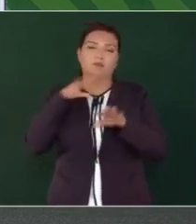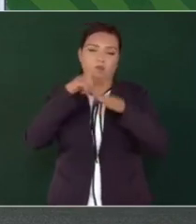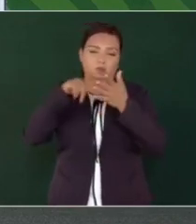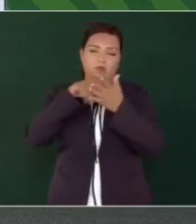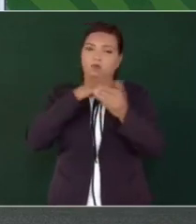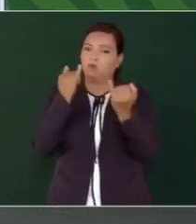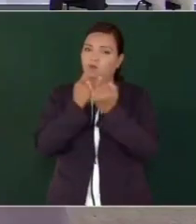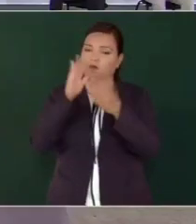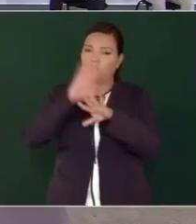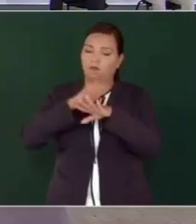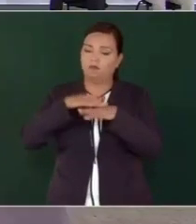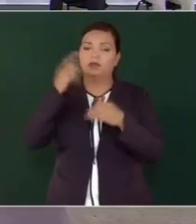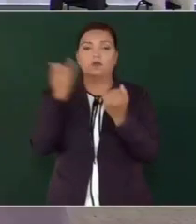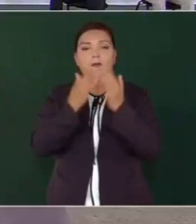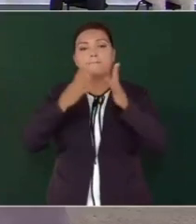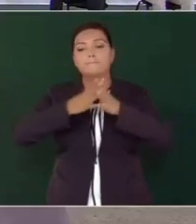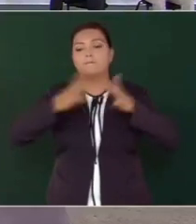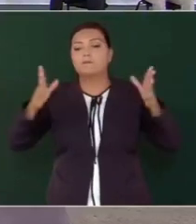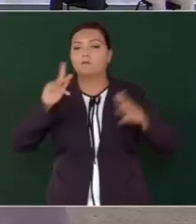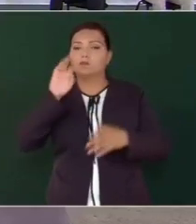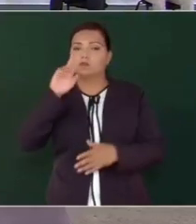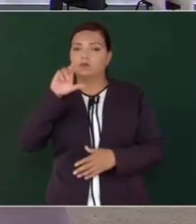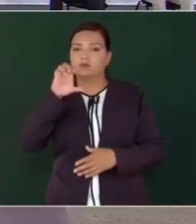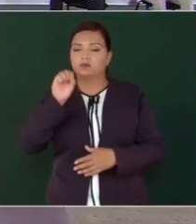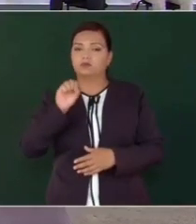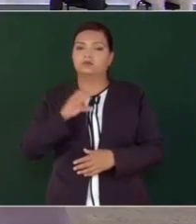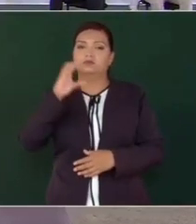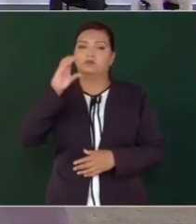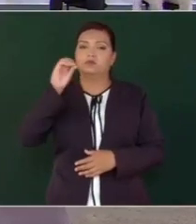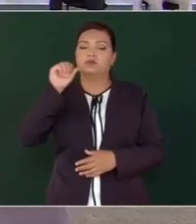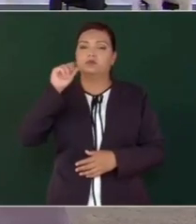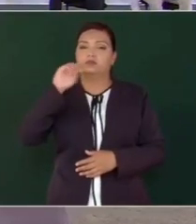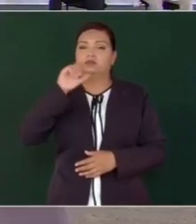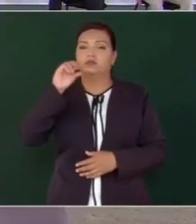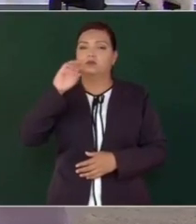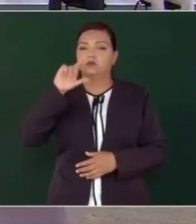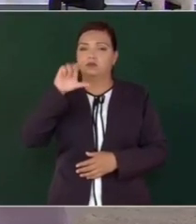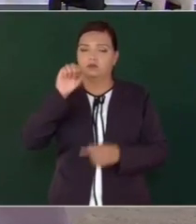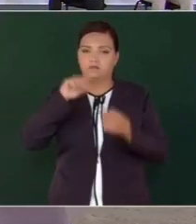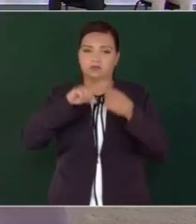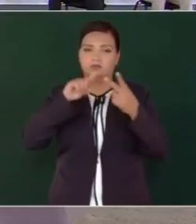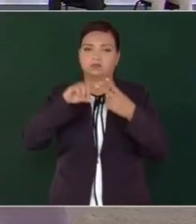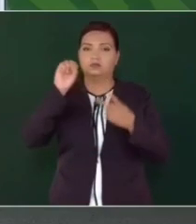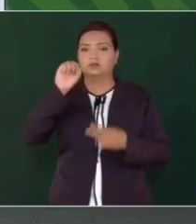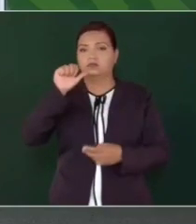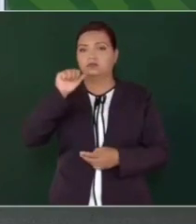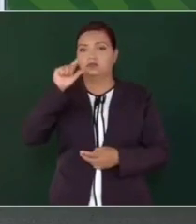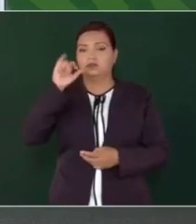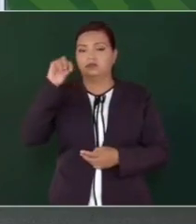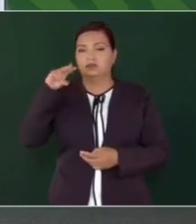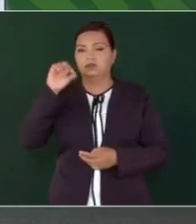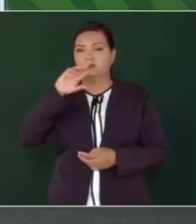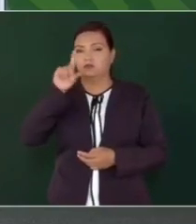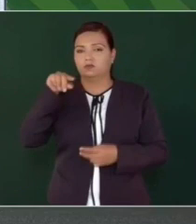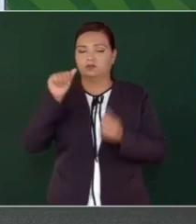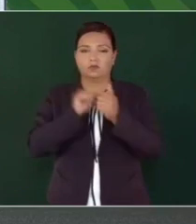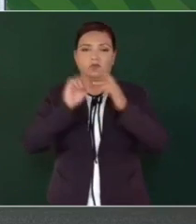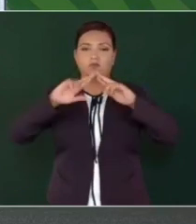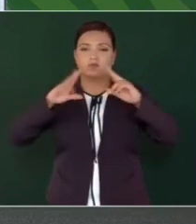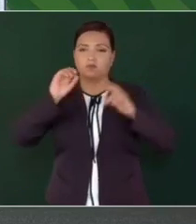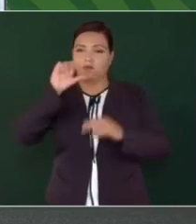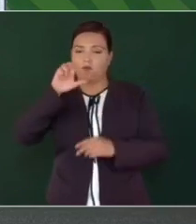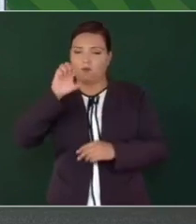Se están ampliando los puertos de Coatzacoalcos, este es Salina Cruz, con rompeolas,